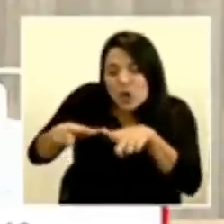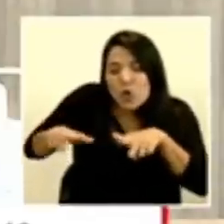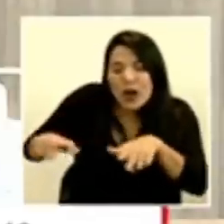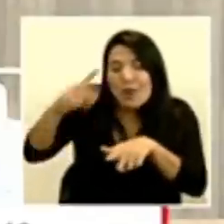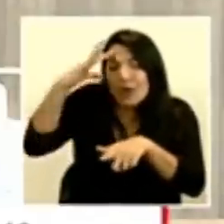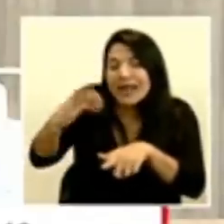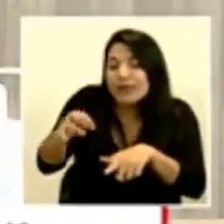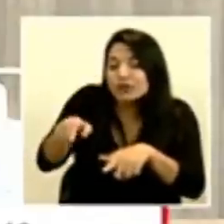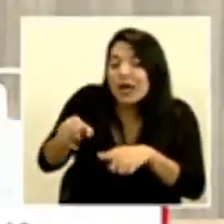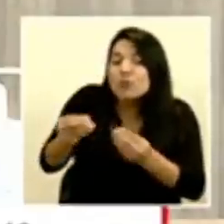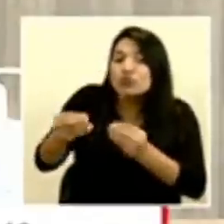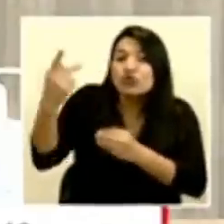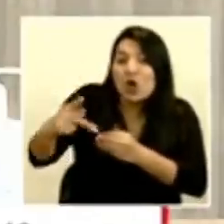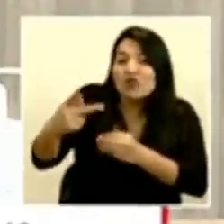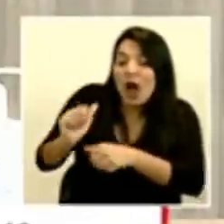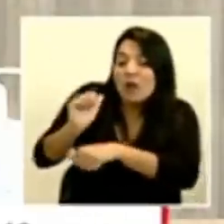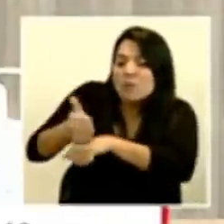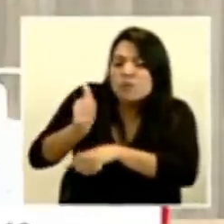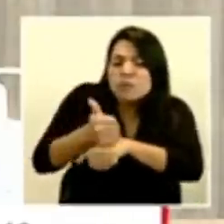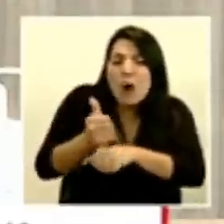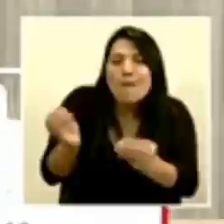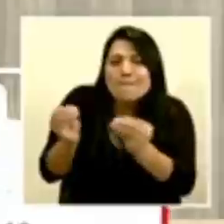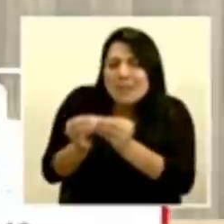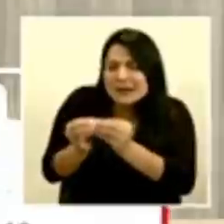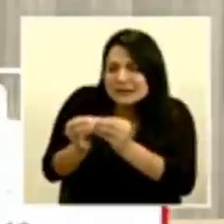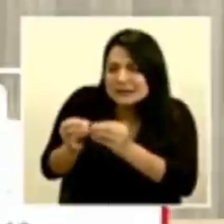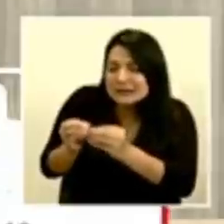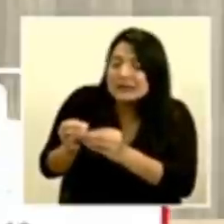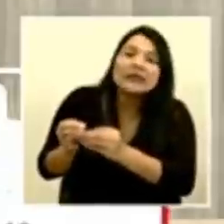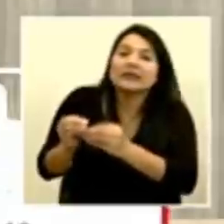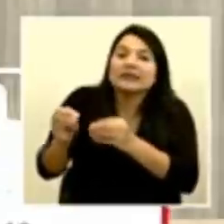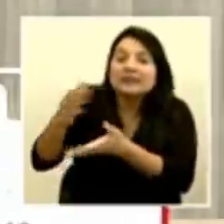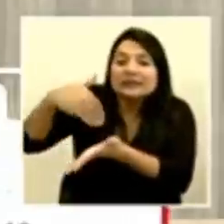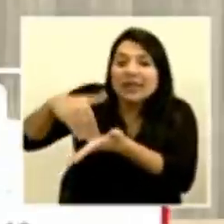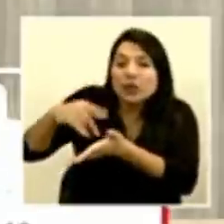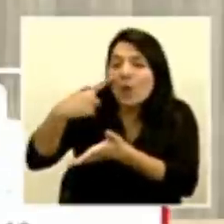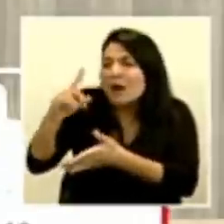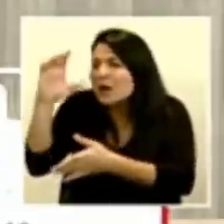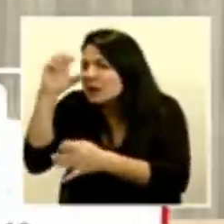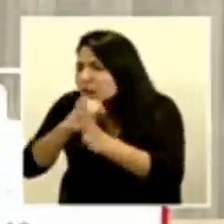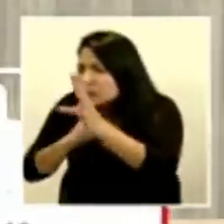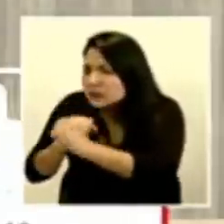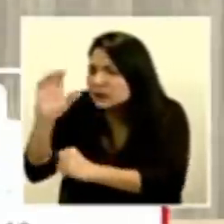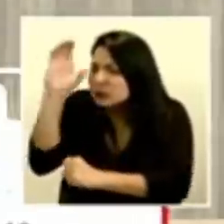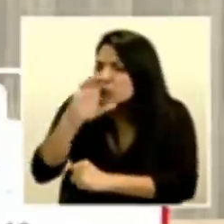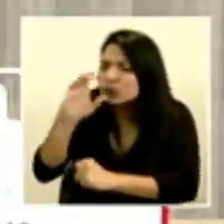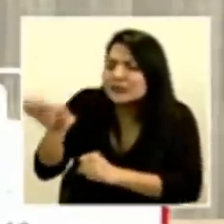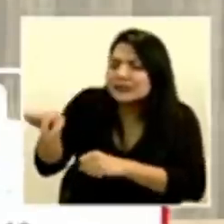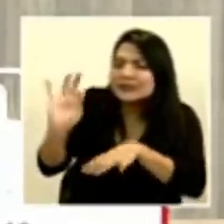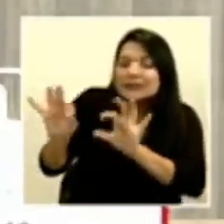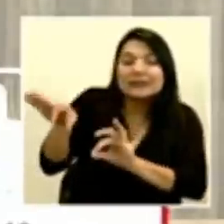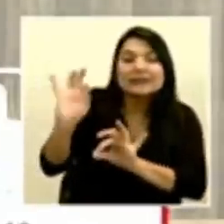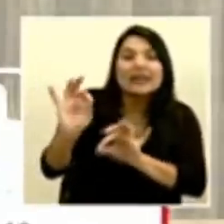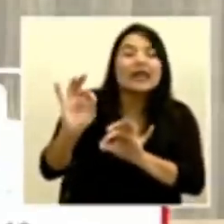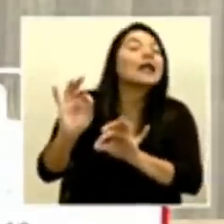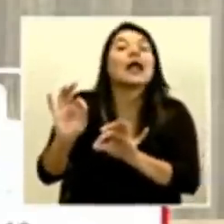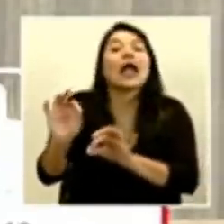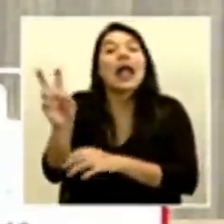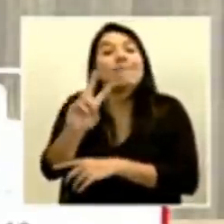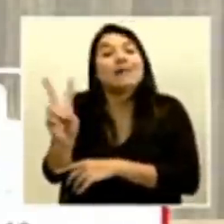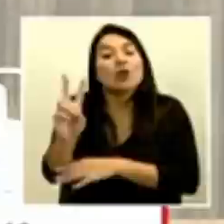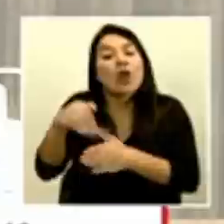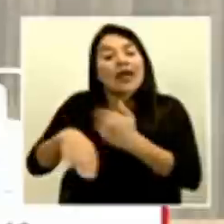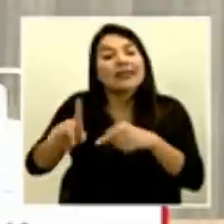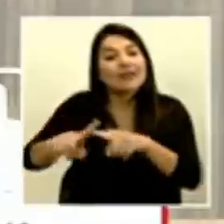mayor riesgo y créanme que vamos a empezar a buscar de una forma todavía más agresiva el virus en diferentes puntos del país nosotros